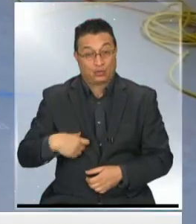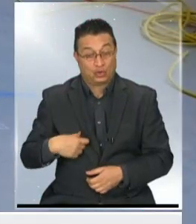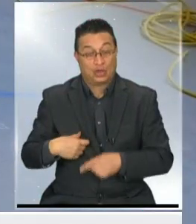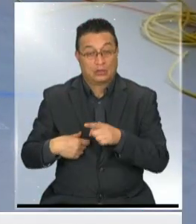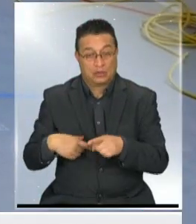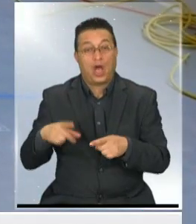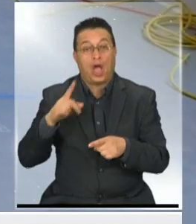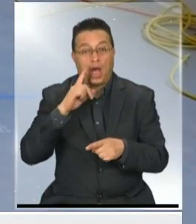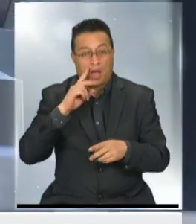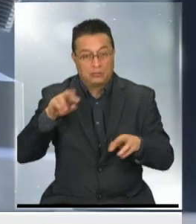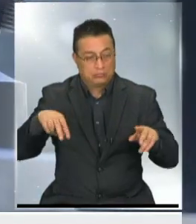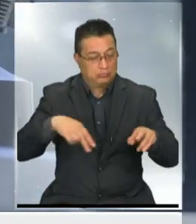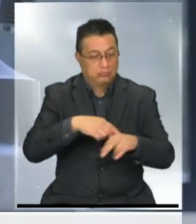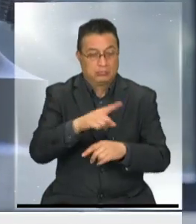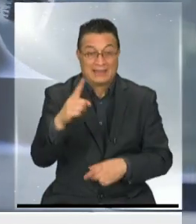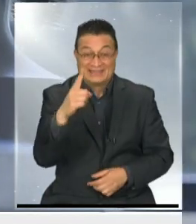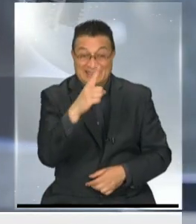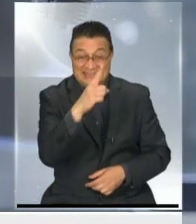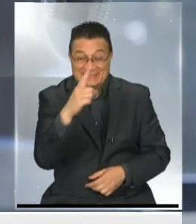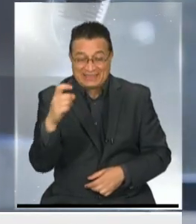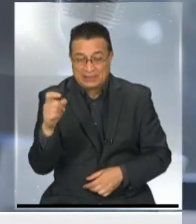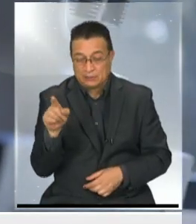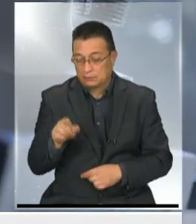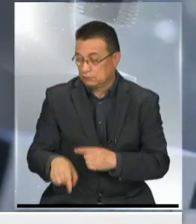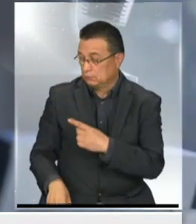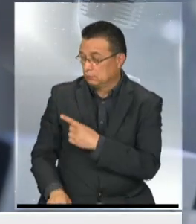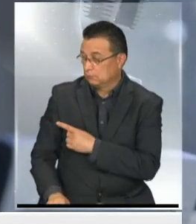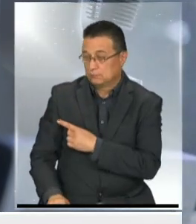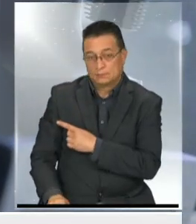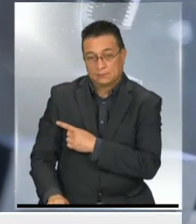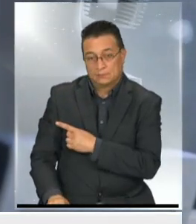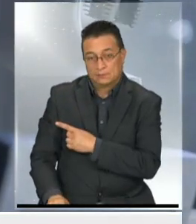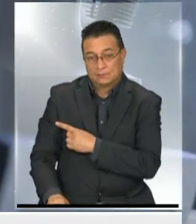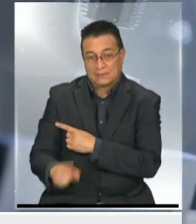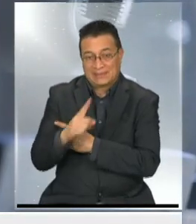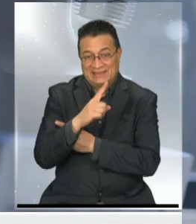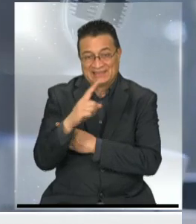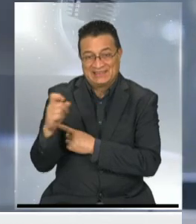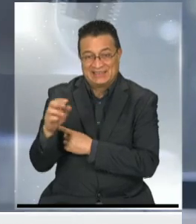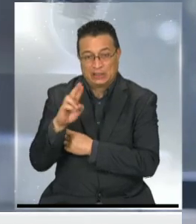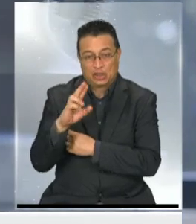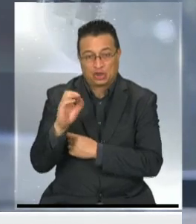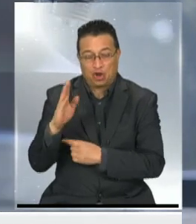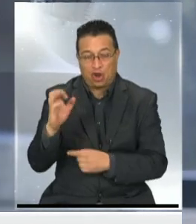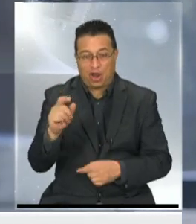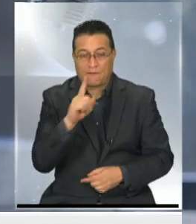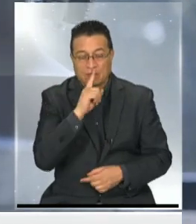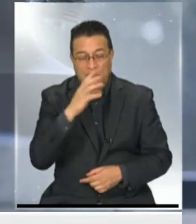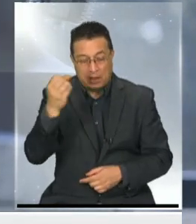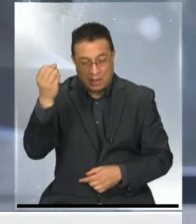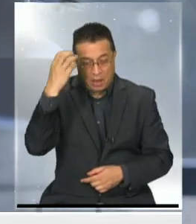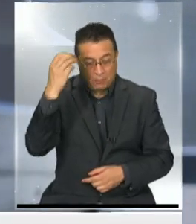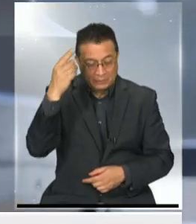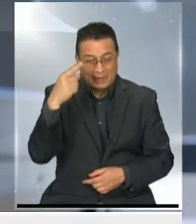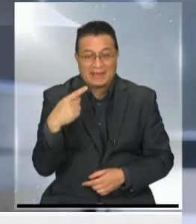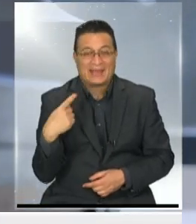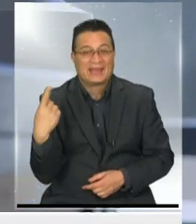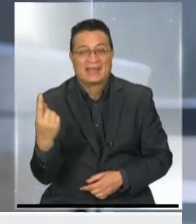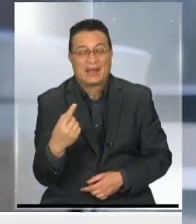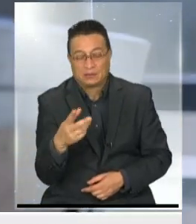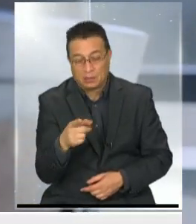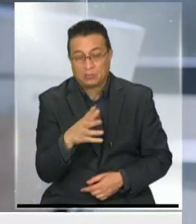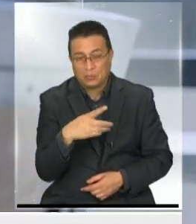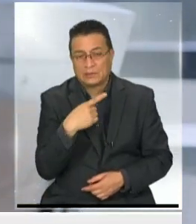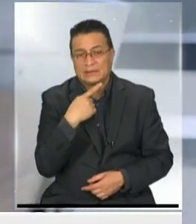circulando 100 de estos sujetos. Son 100 robots de aprendizaje general. Ojo con eso, y esto es bien interesante,